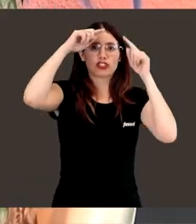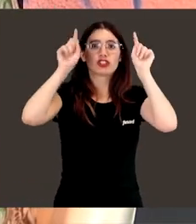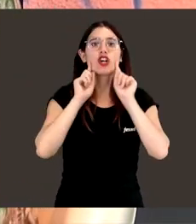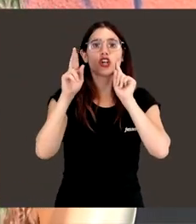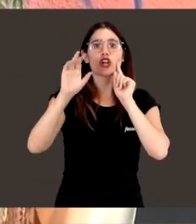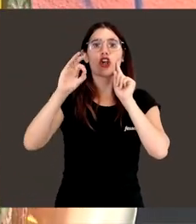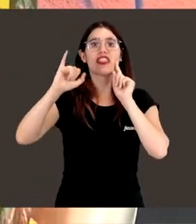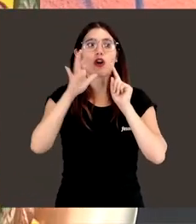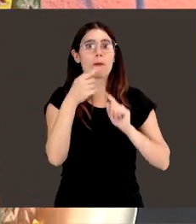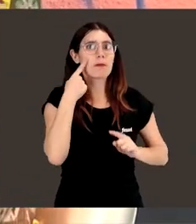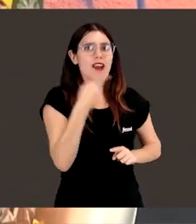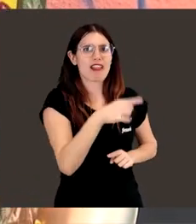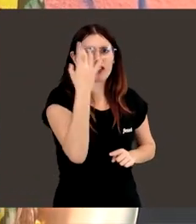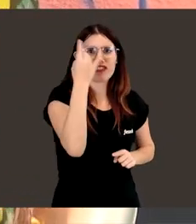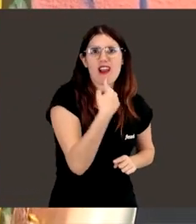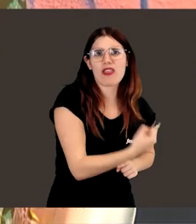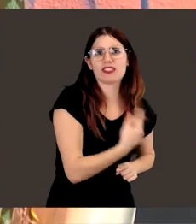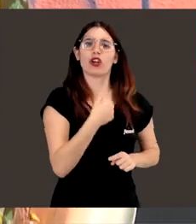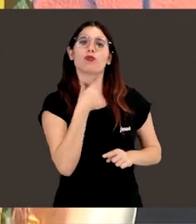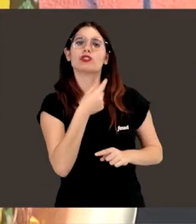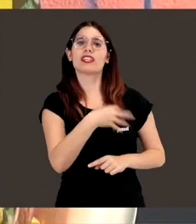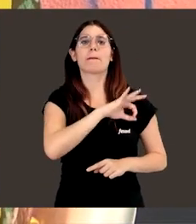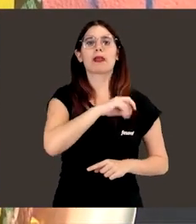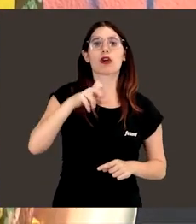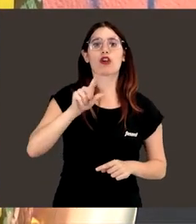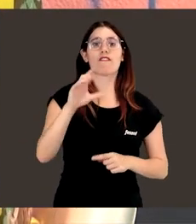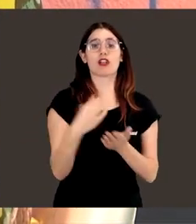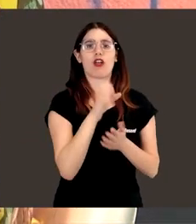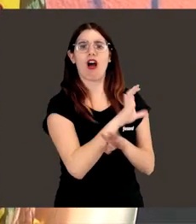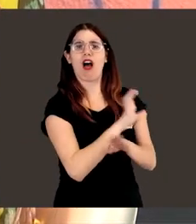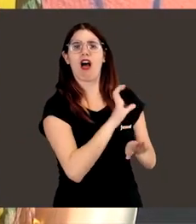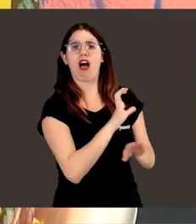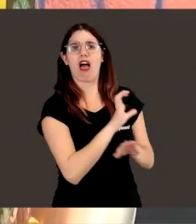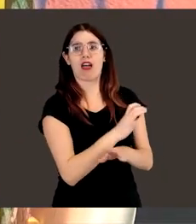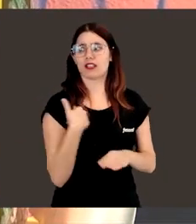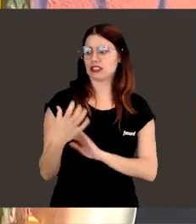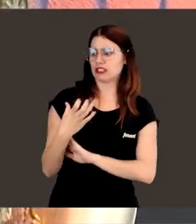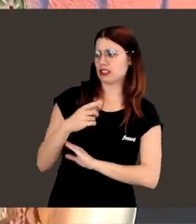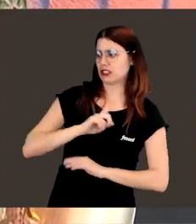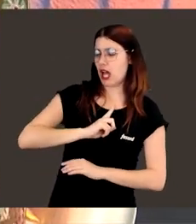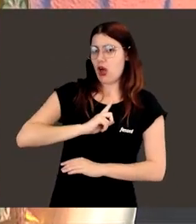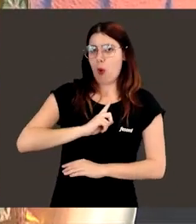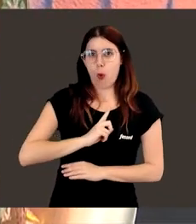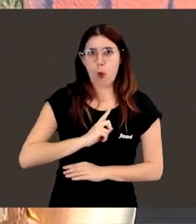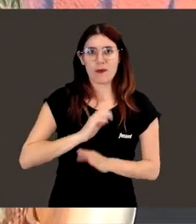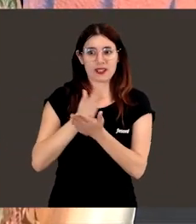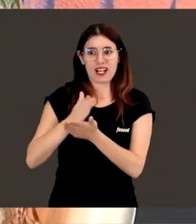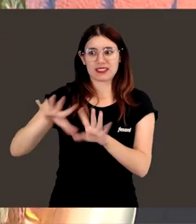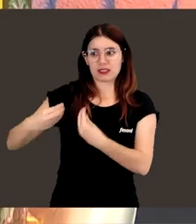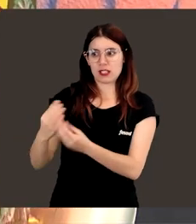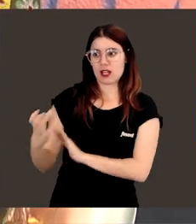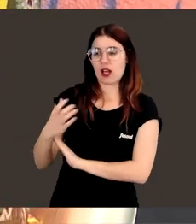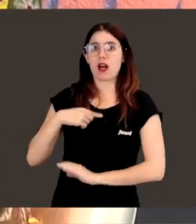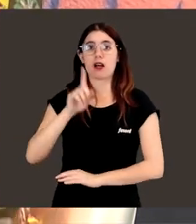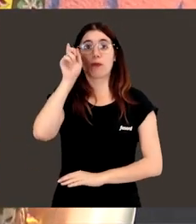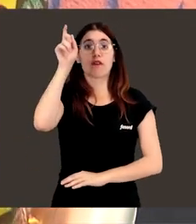lo que dice Laura, mira qué tontería, que le gustaría ser premio Nobel! Y todas se rieron de mí, yo recuerdo que toda la clase se rió de mí, y aquella profesora, pues se